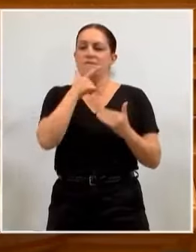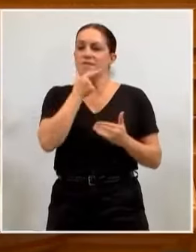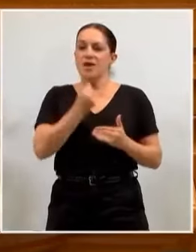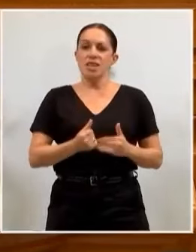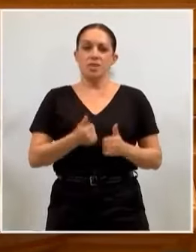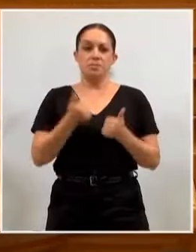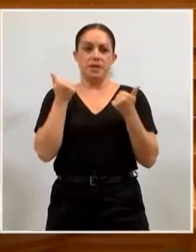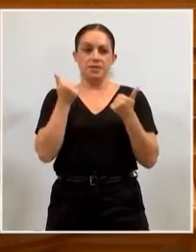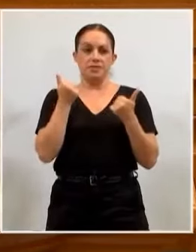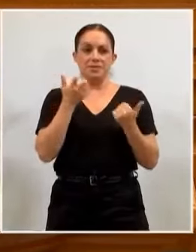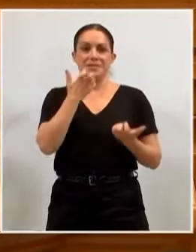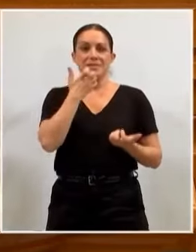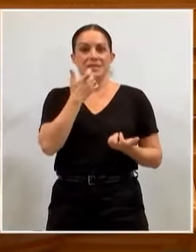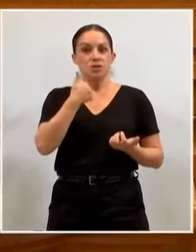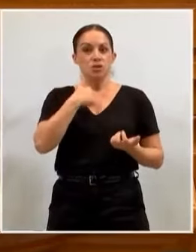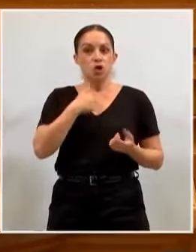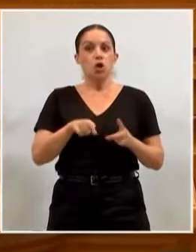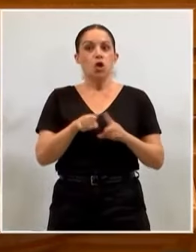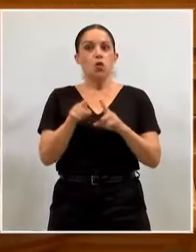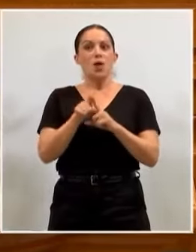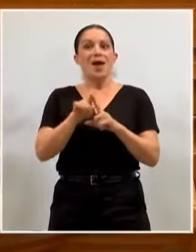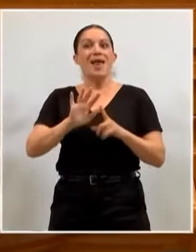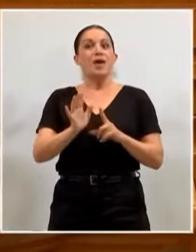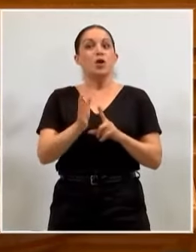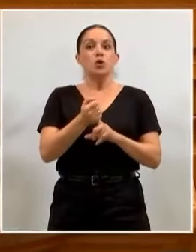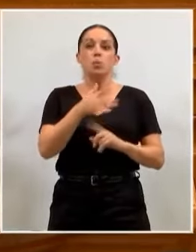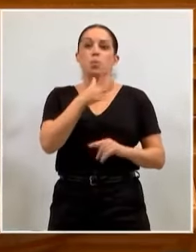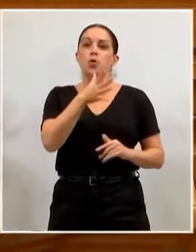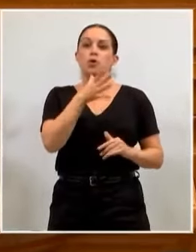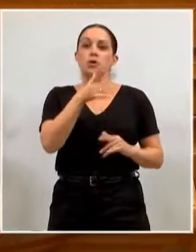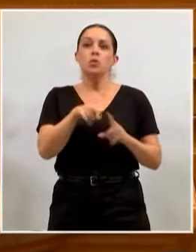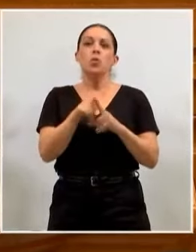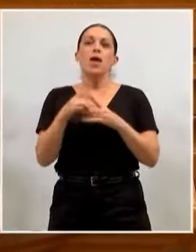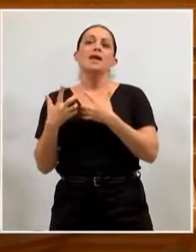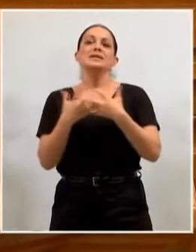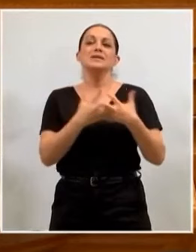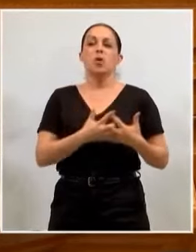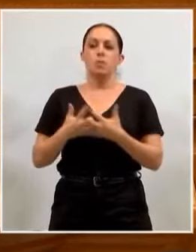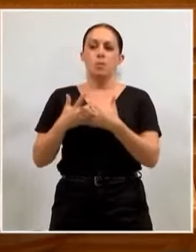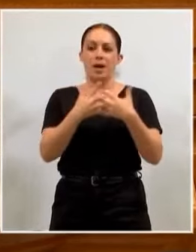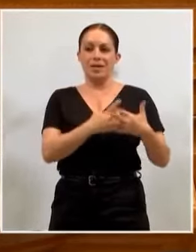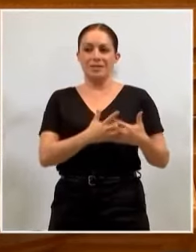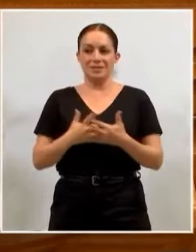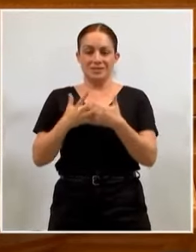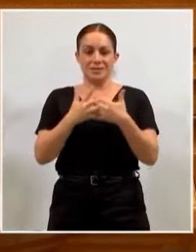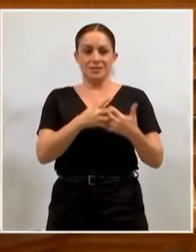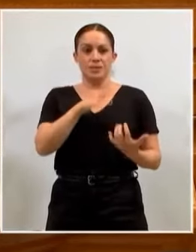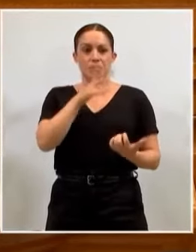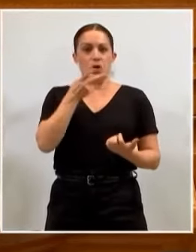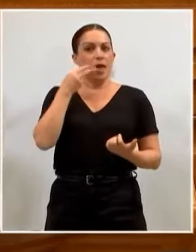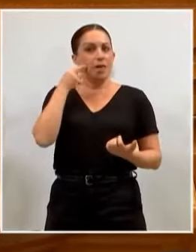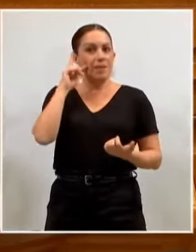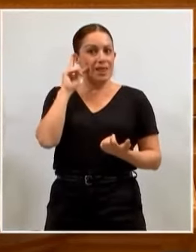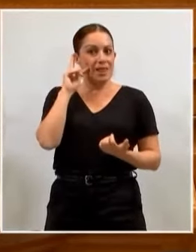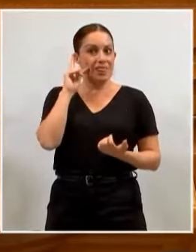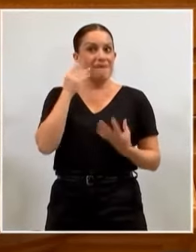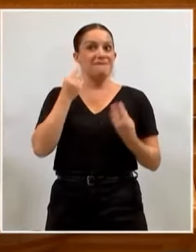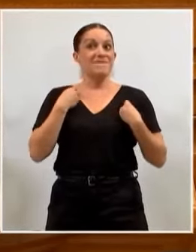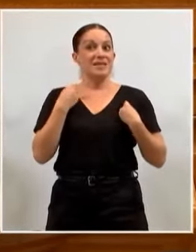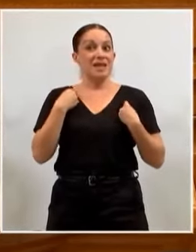Si tuviera que encontrar un argumento con 16 años es combatir, seguramente por la experiencia vital de mi familia,